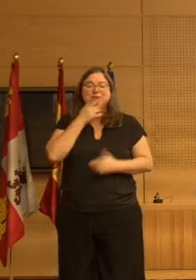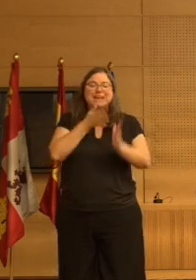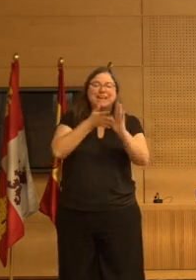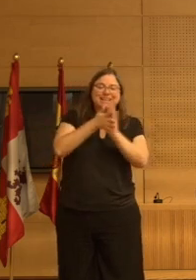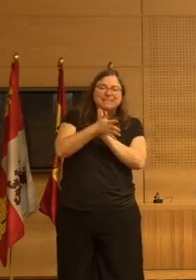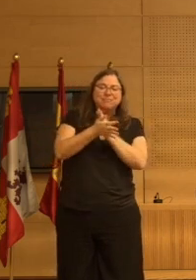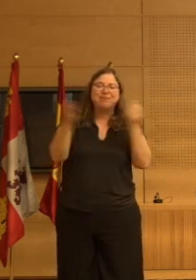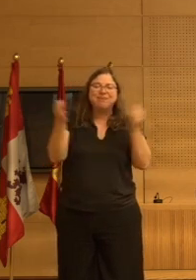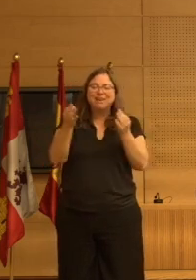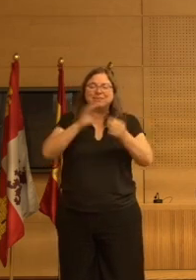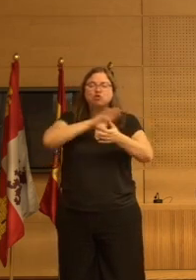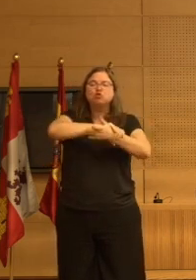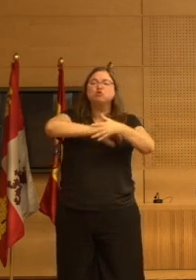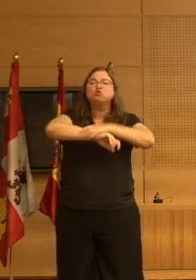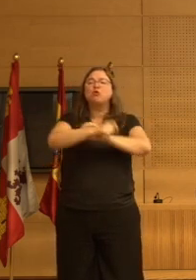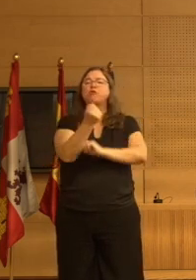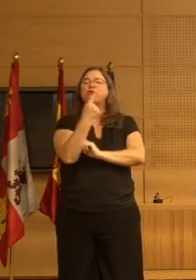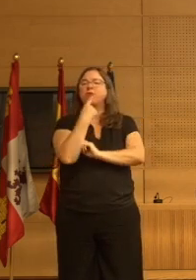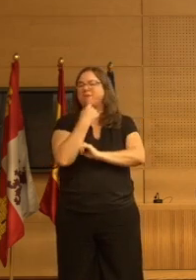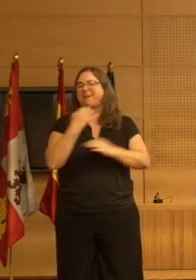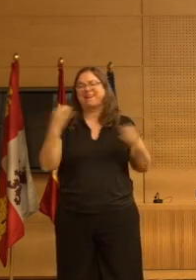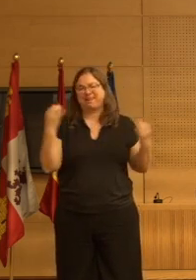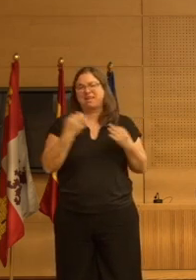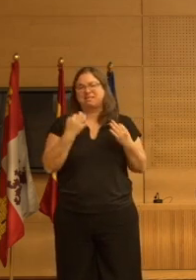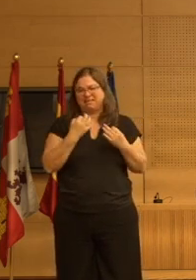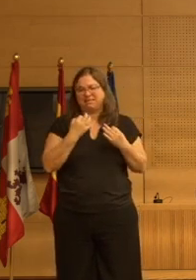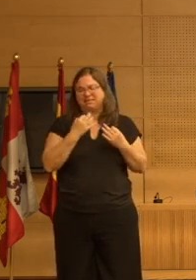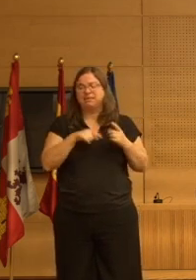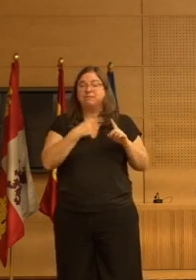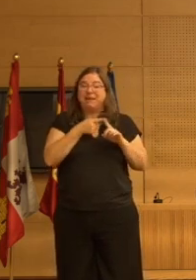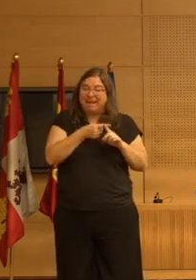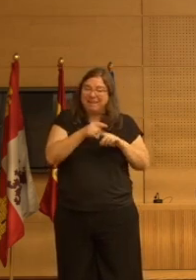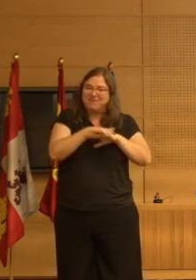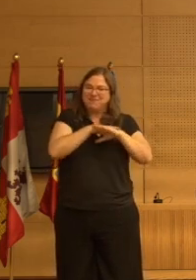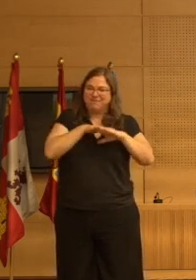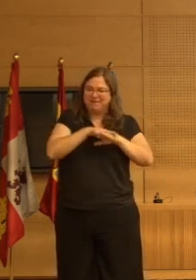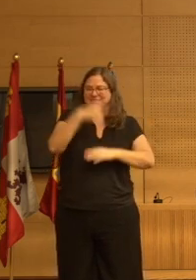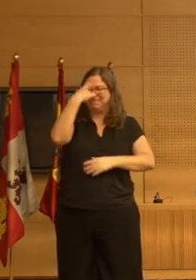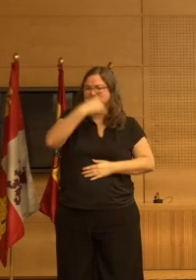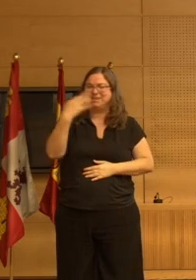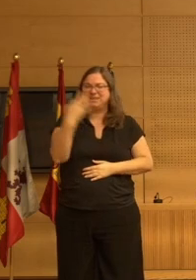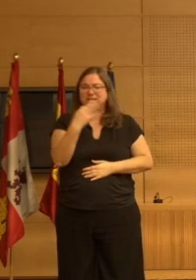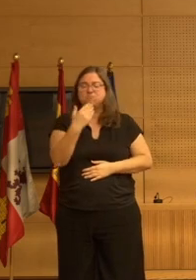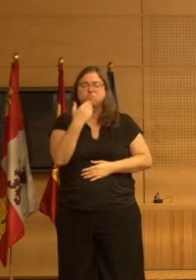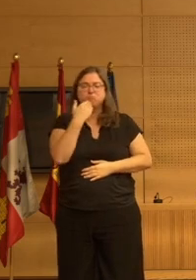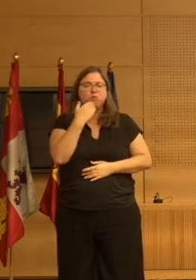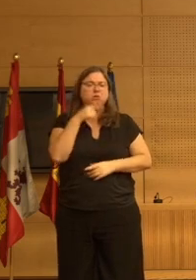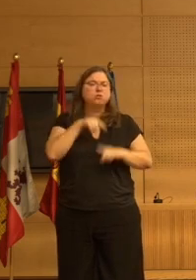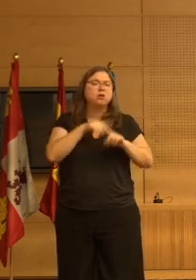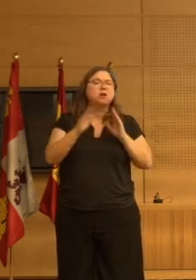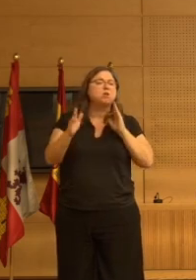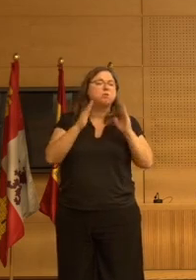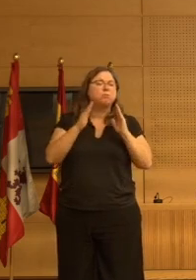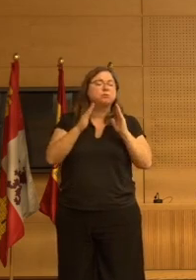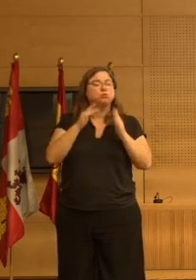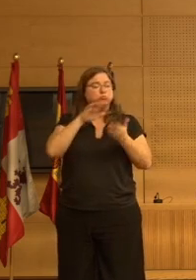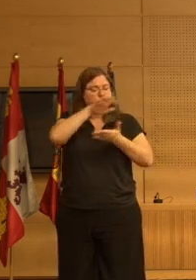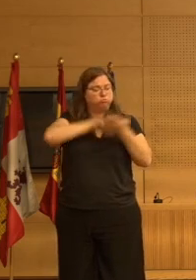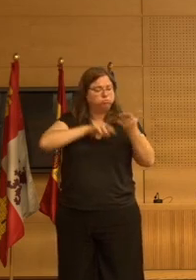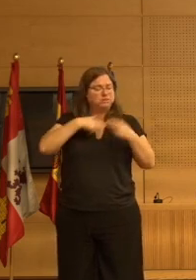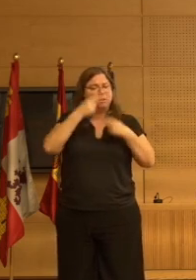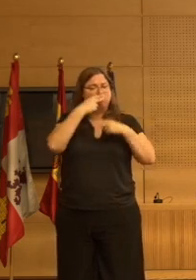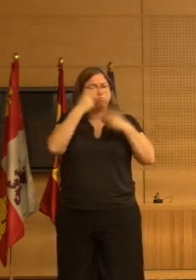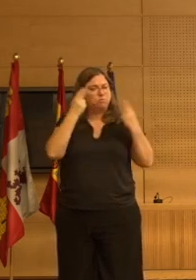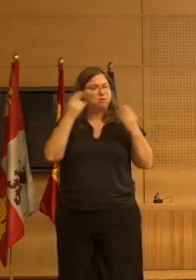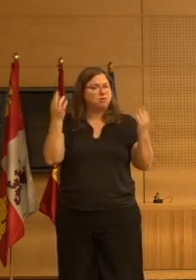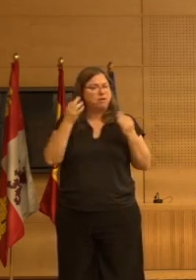lo que es una sujeción química y aquí está un poco extraída la esencia que está en los documentos publicados pues está más